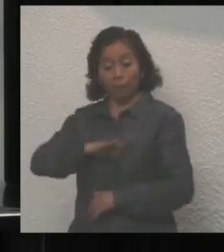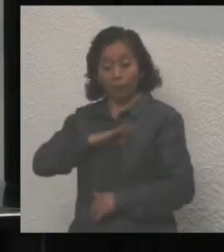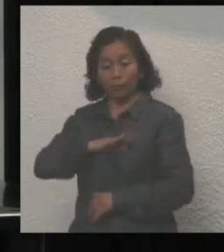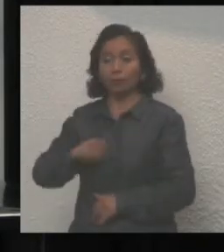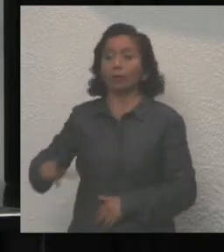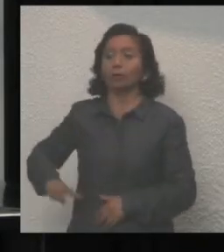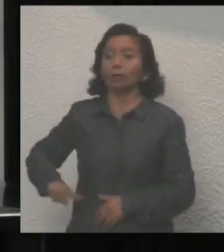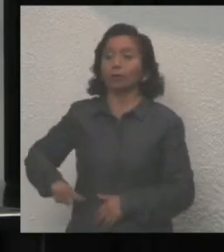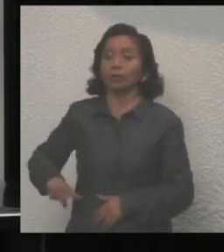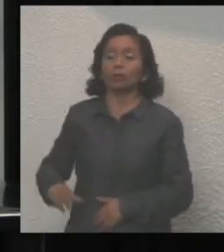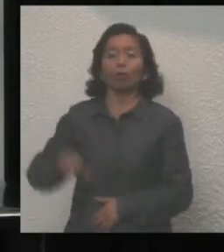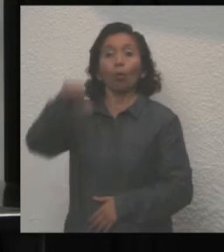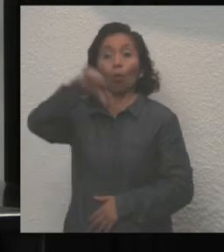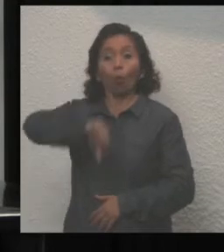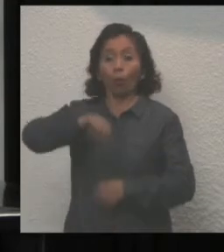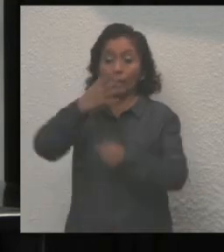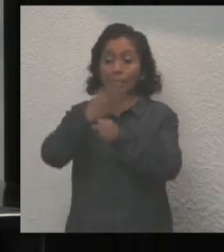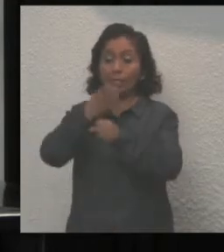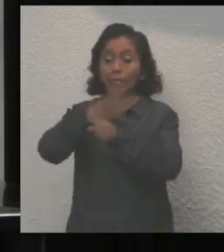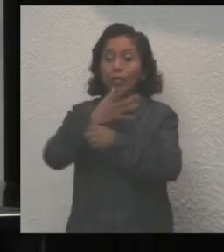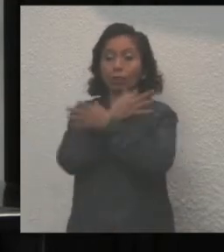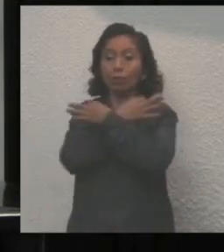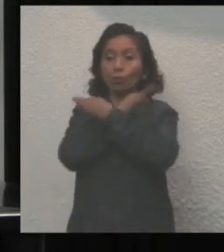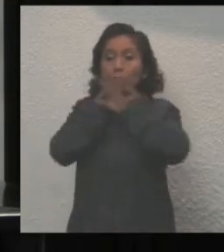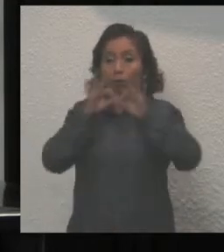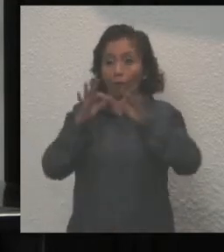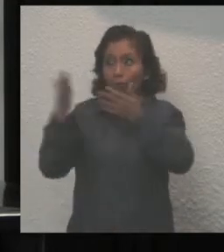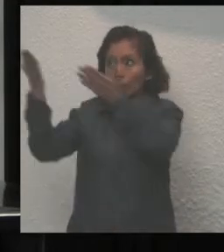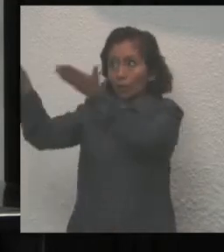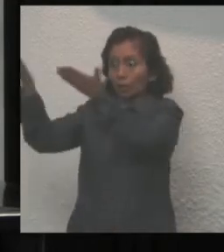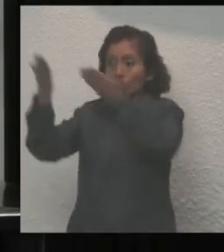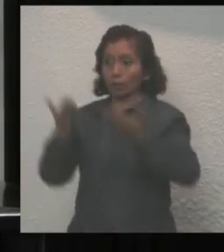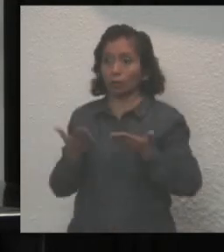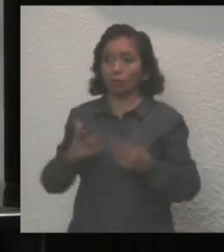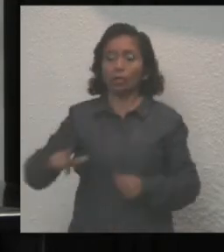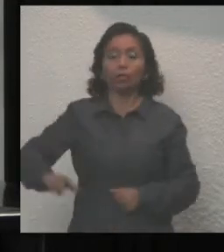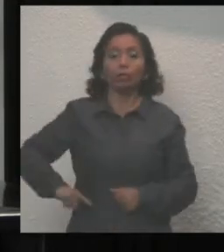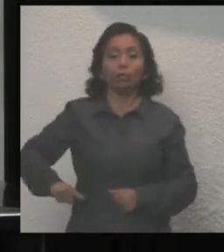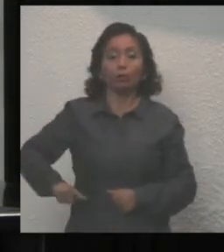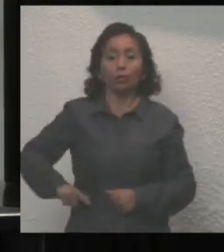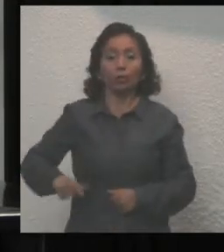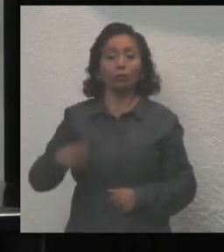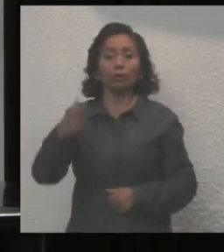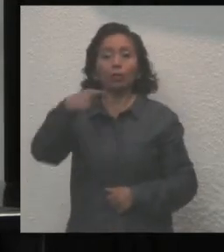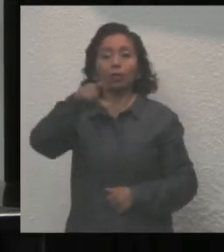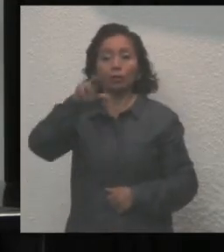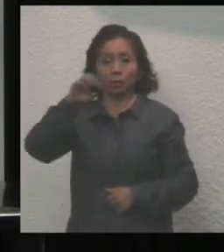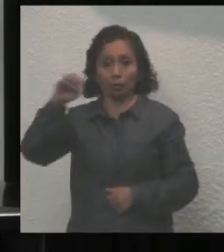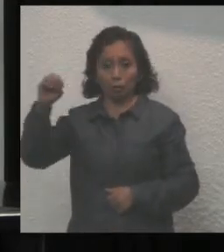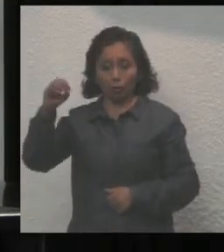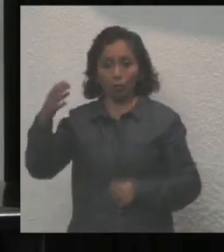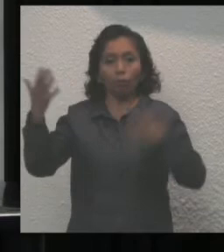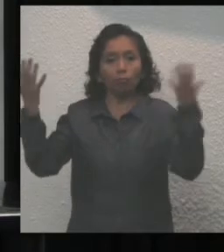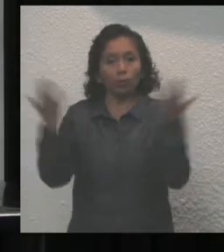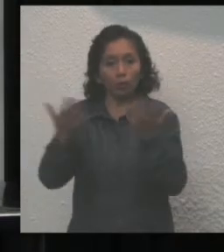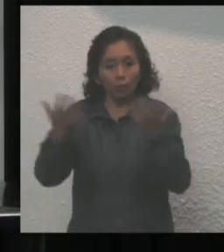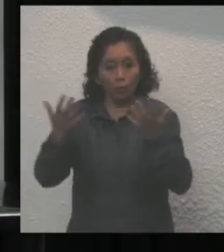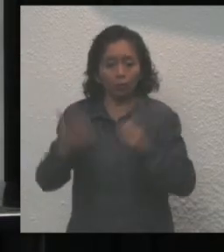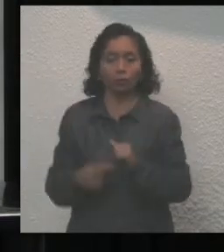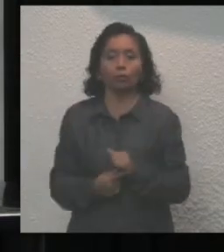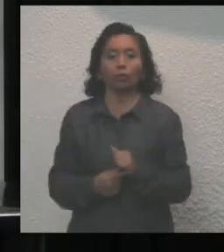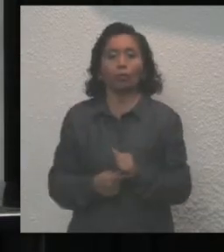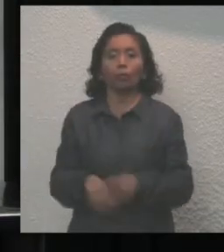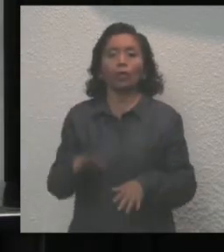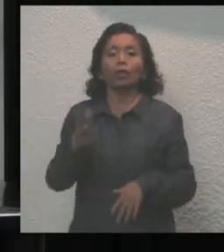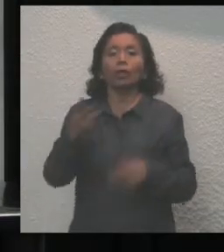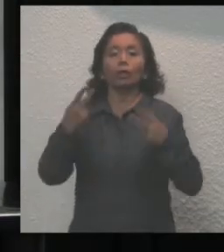Hoy recibimos el quinto informe de las acciones que el gobierno del Estado de Quintana Roo ha implementado en beneficio de las